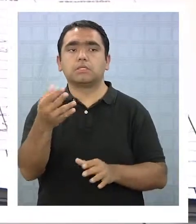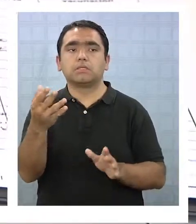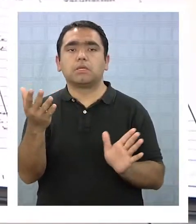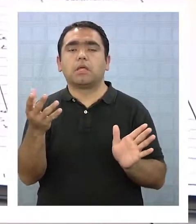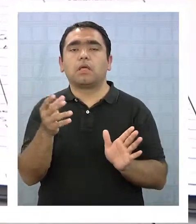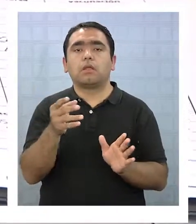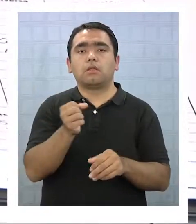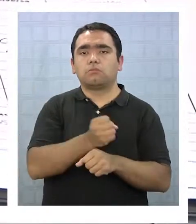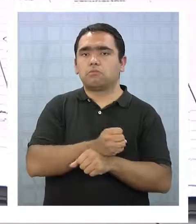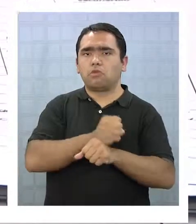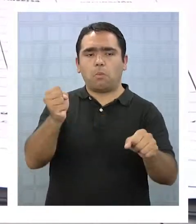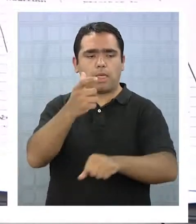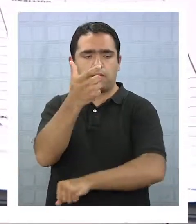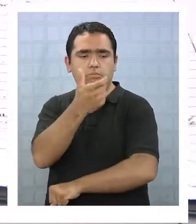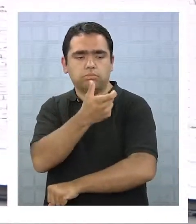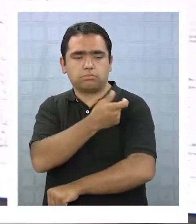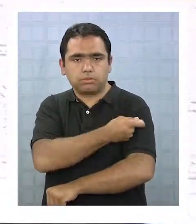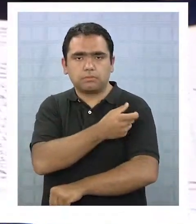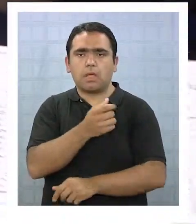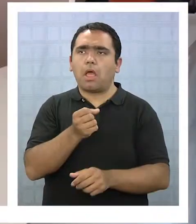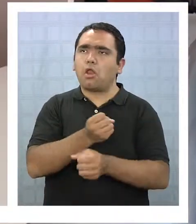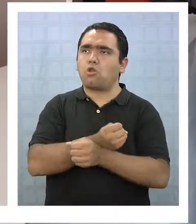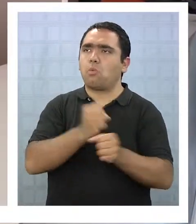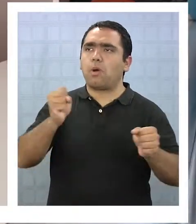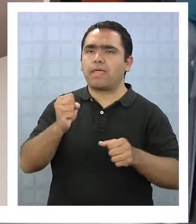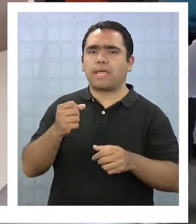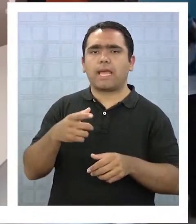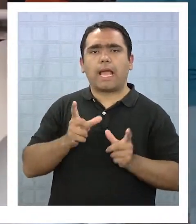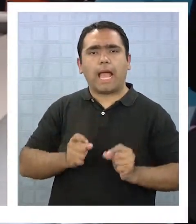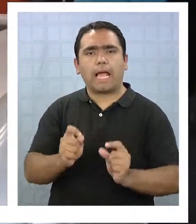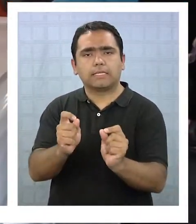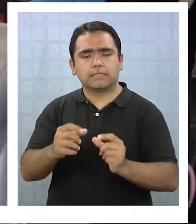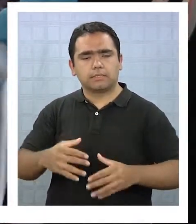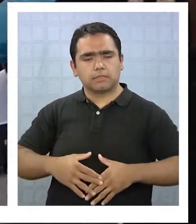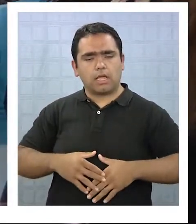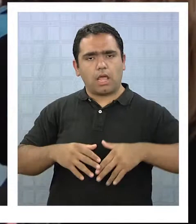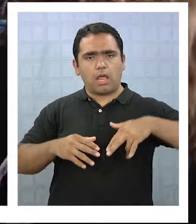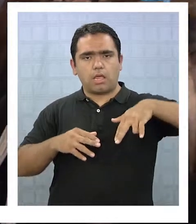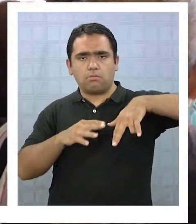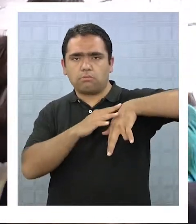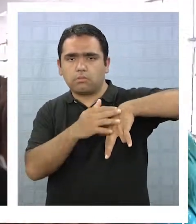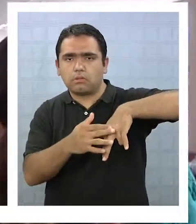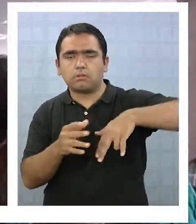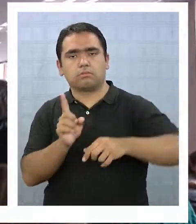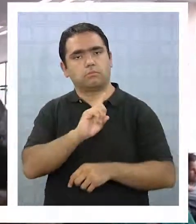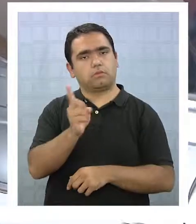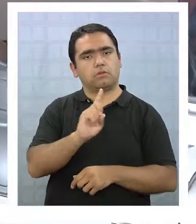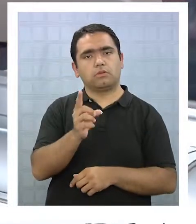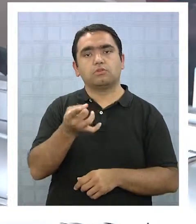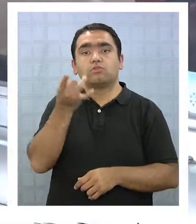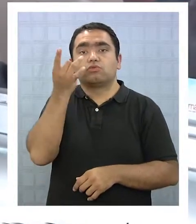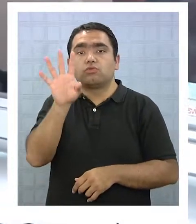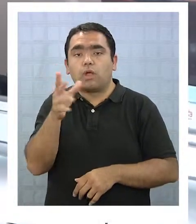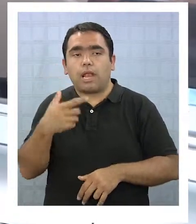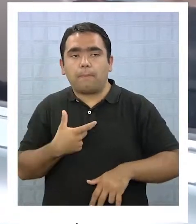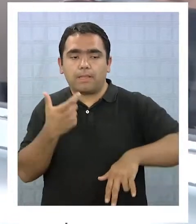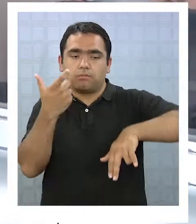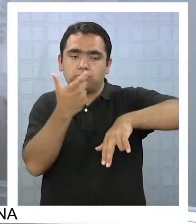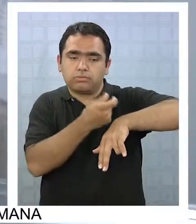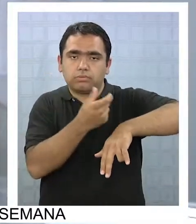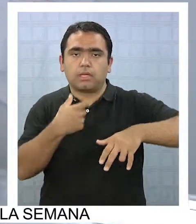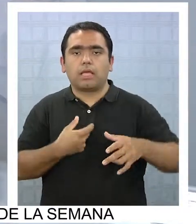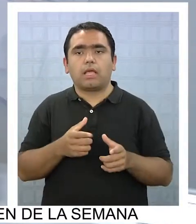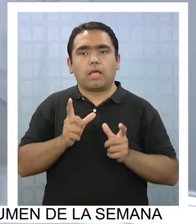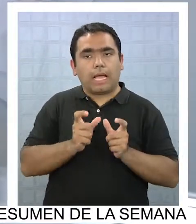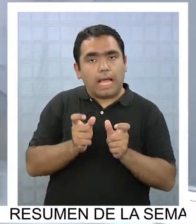posibilidad de contraer cáncer cérvico-uterino, sino que elimina el contagio del virus que en un 20% de los casos provoca